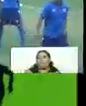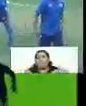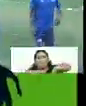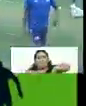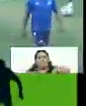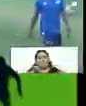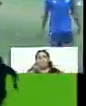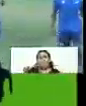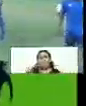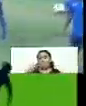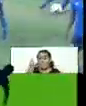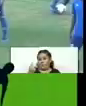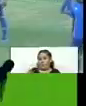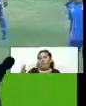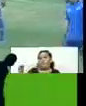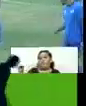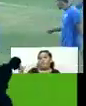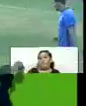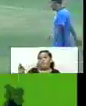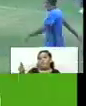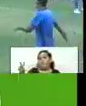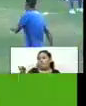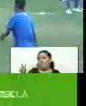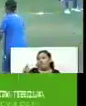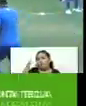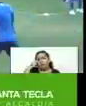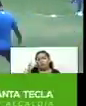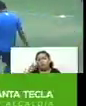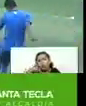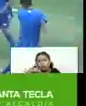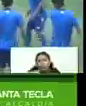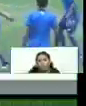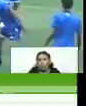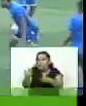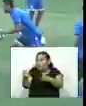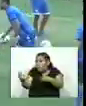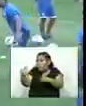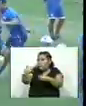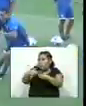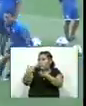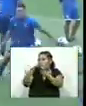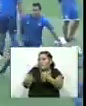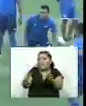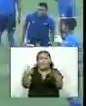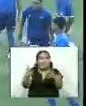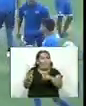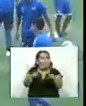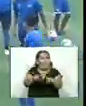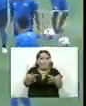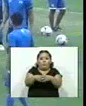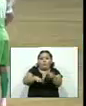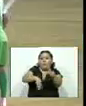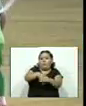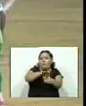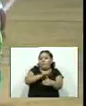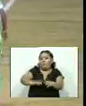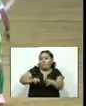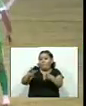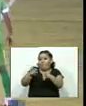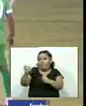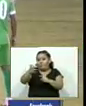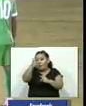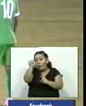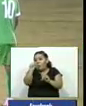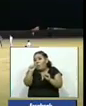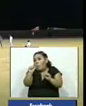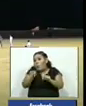Monterrosa se desconoce si formaría parte del once titular de Carlos de los Cobos pero este equipo ya tiene todo listo para buscar la victoria que